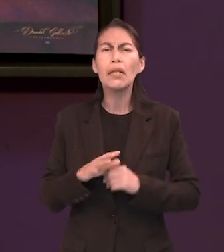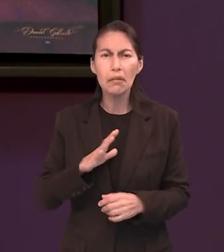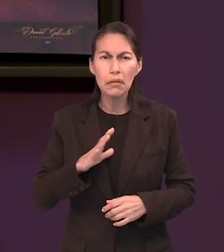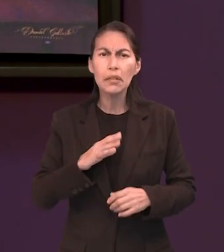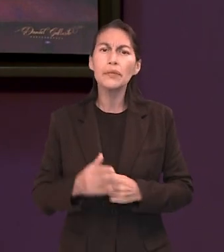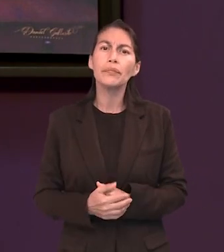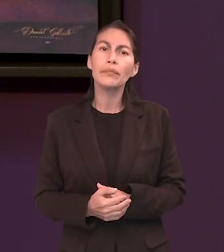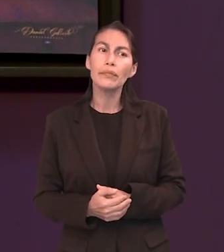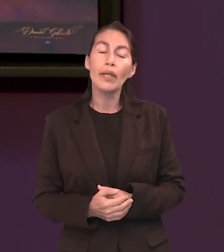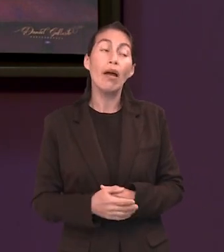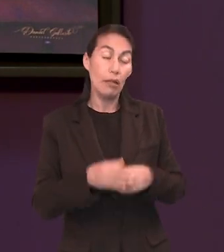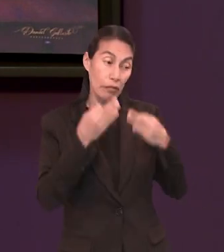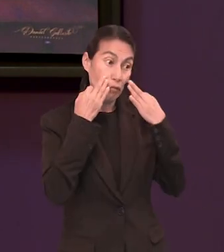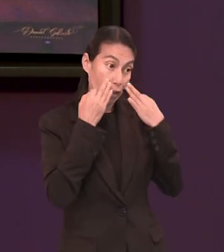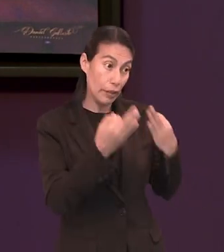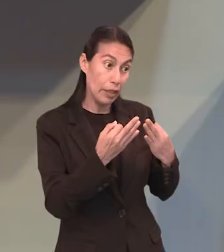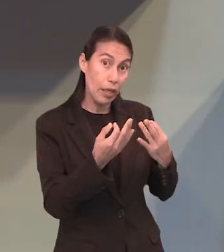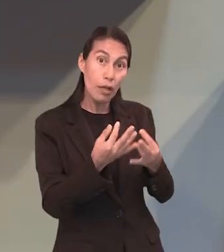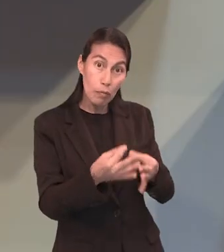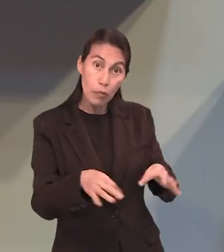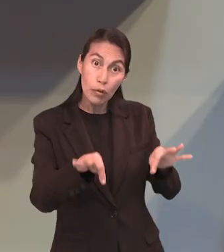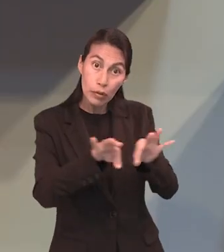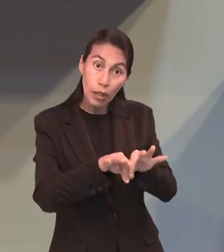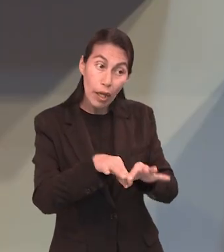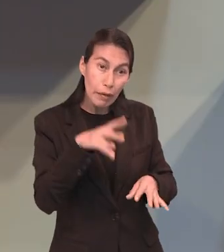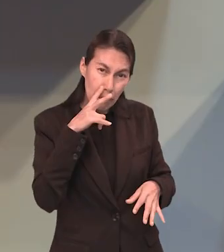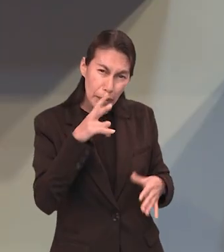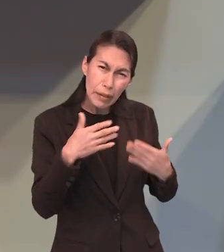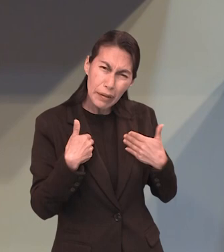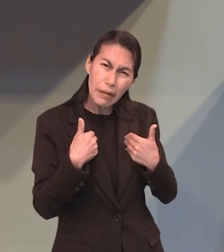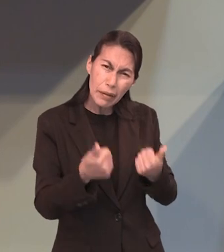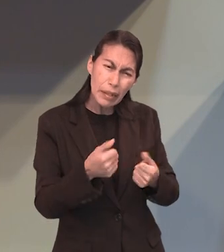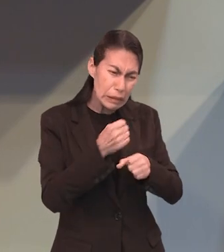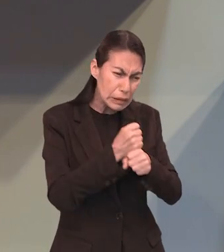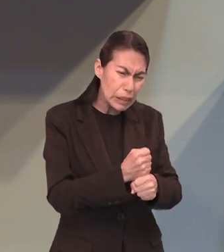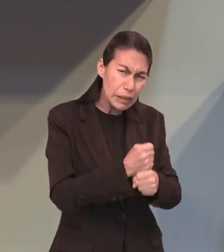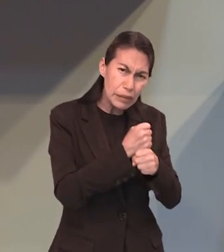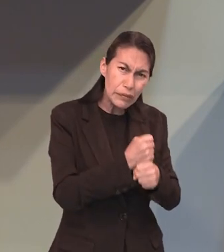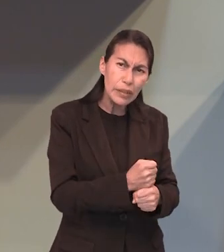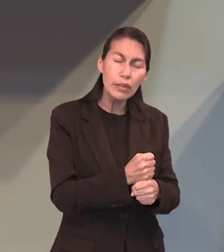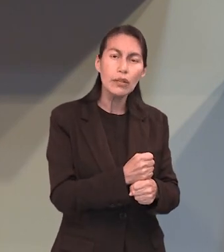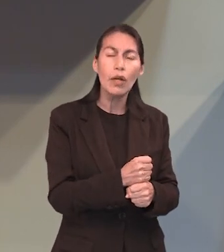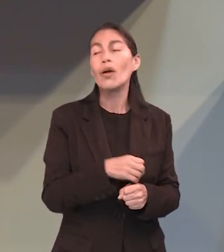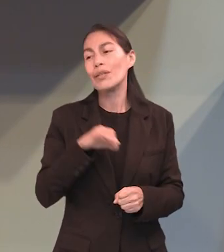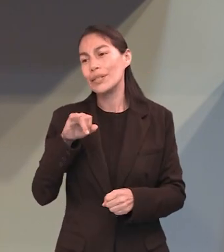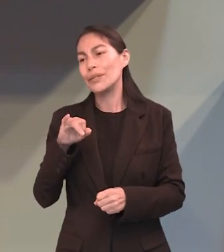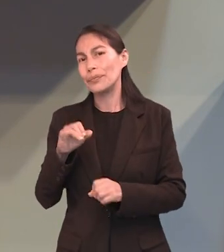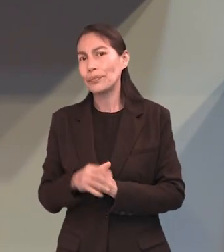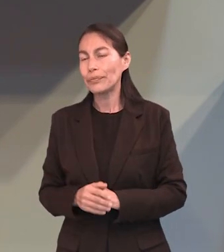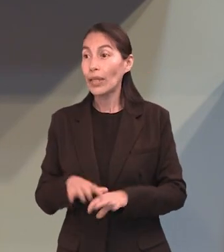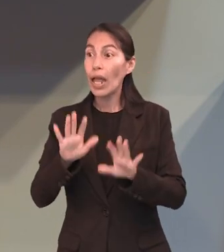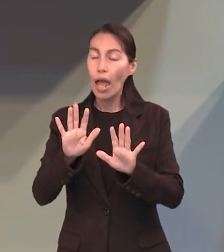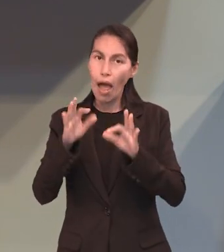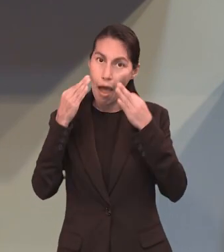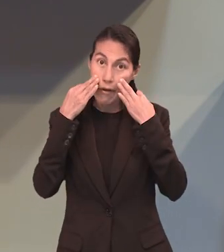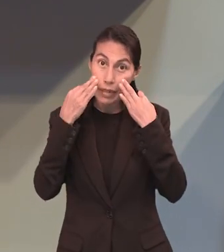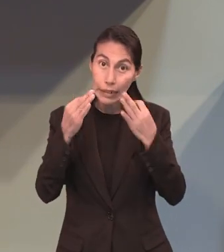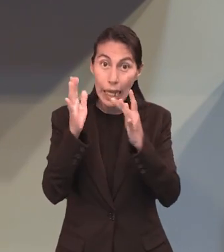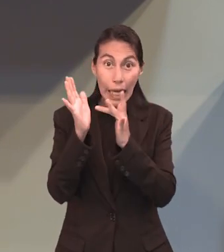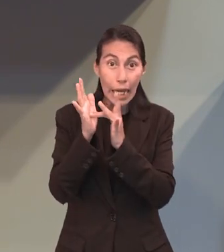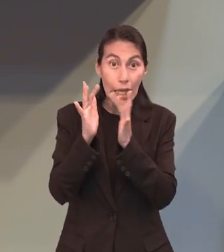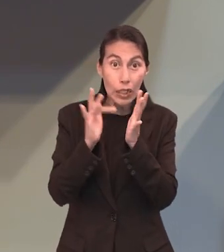herencia eterna. Así es. Qué importante es ver desde esa perspectiva este sacrificio.